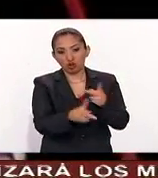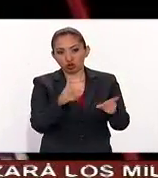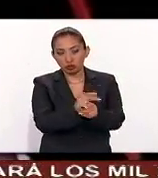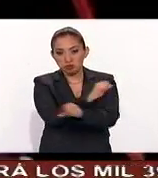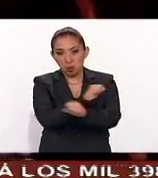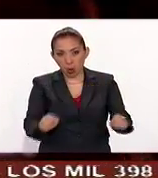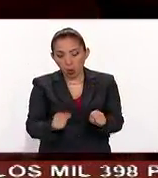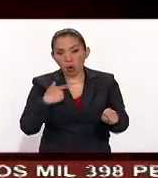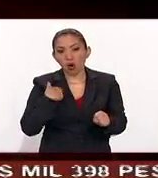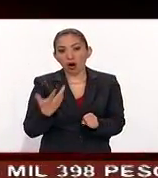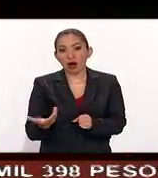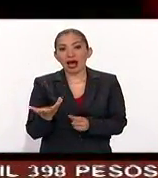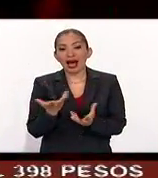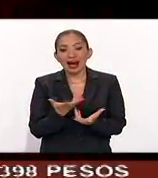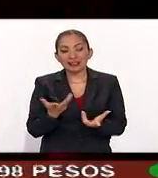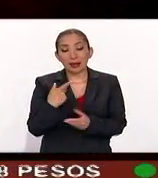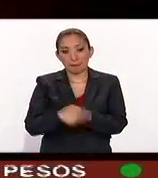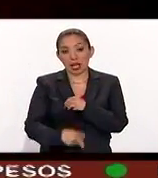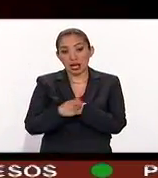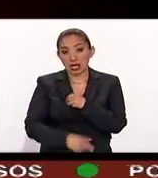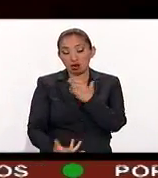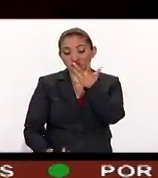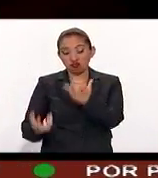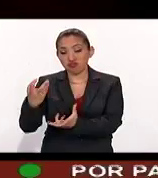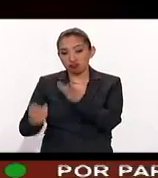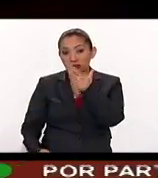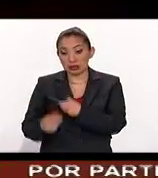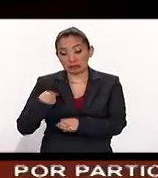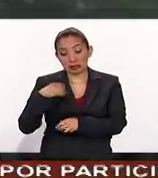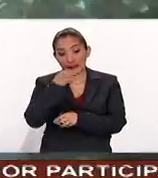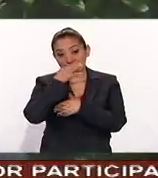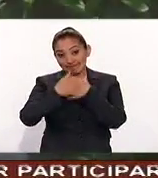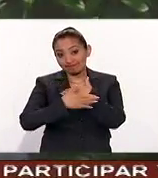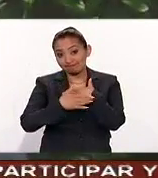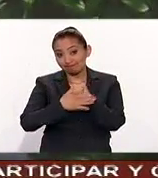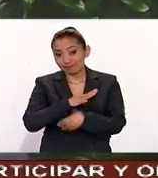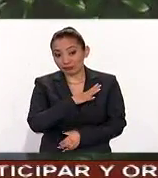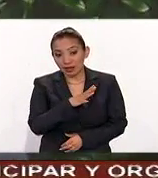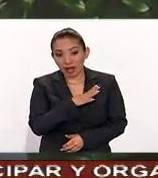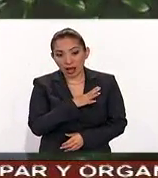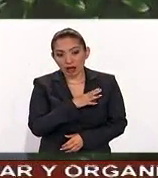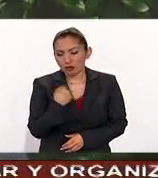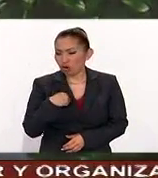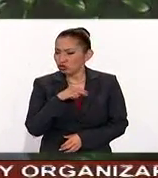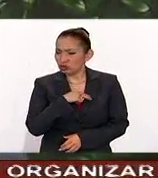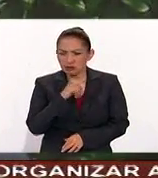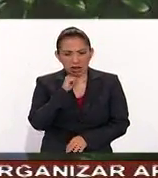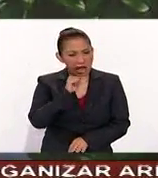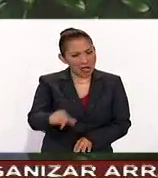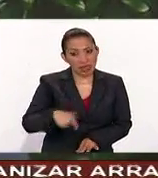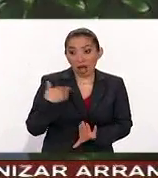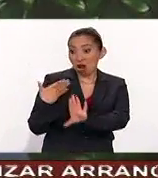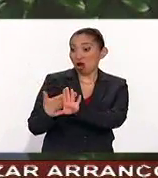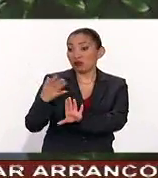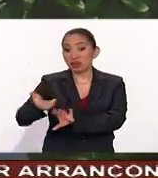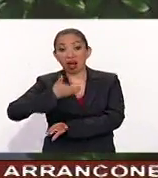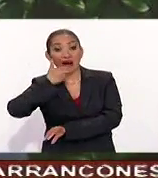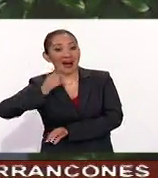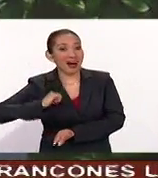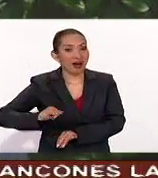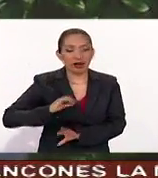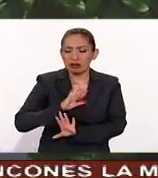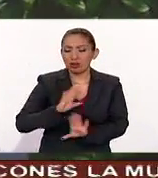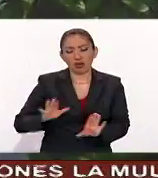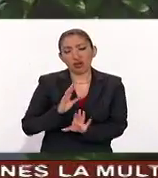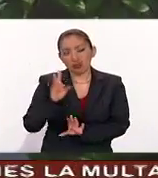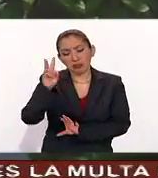explosivos de combustión, el peligro de incendios es latente. No estamos en contra de las costumbres y